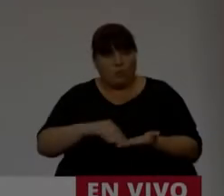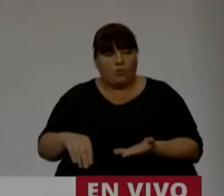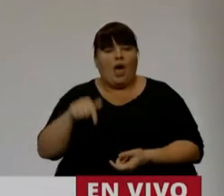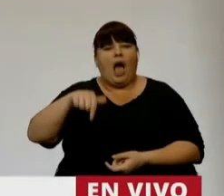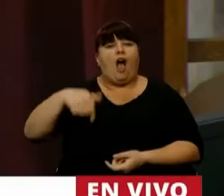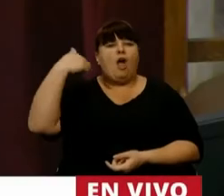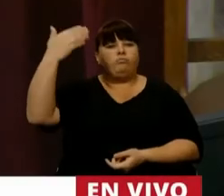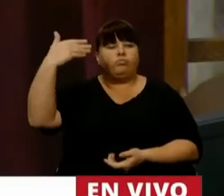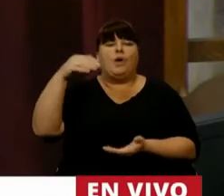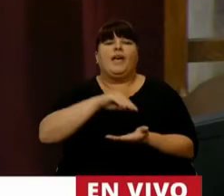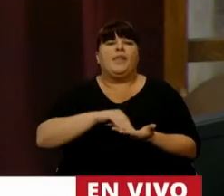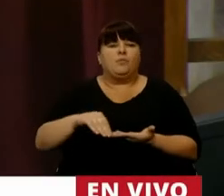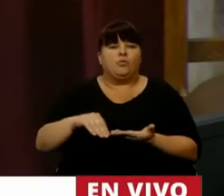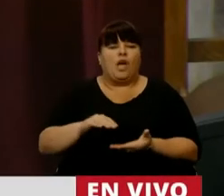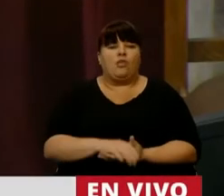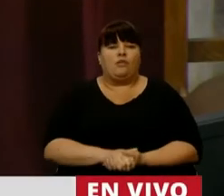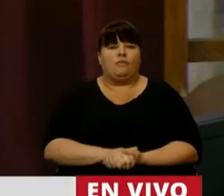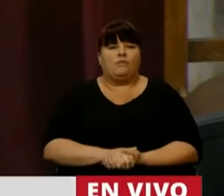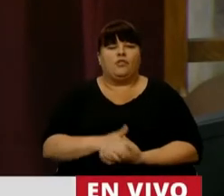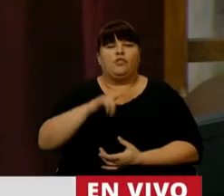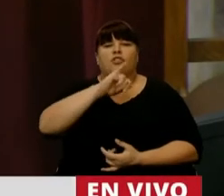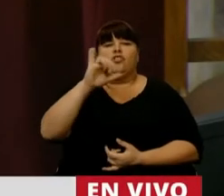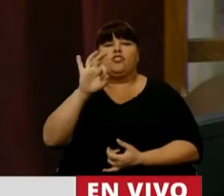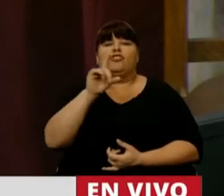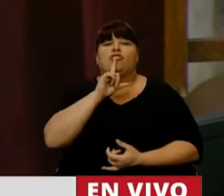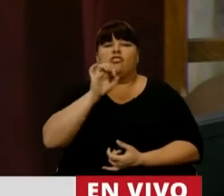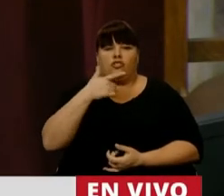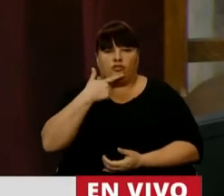Tiene la palabra el diputado Andrés Sotos.